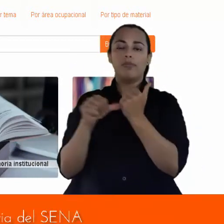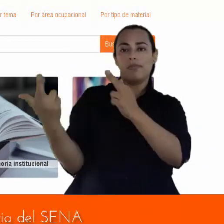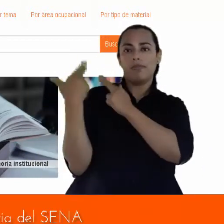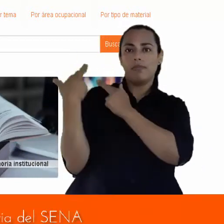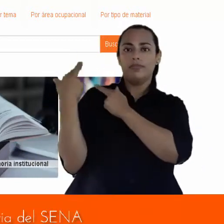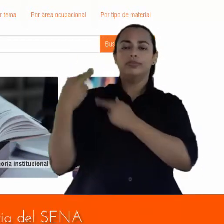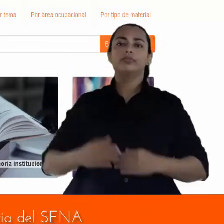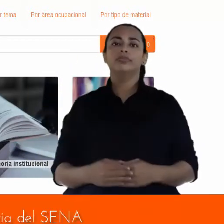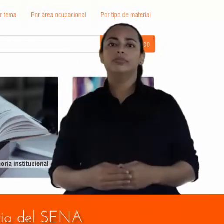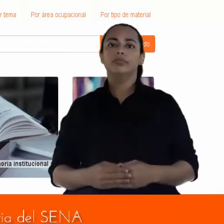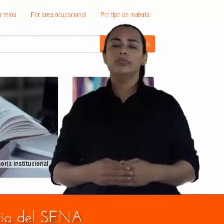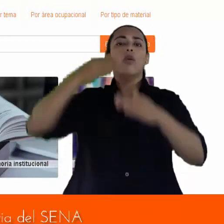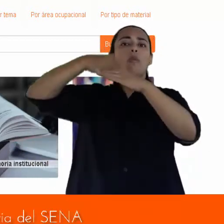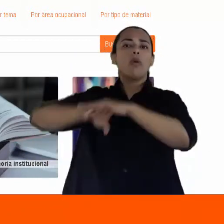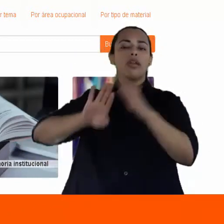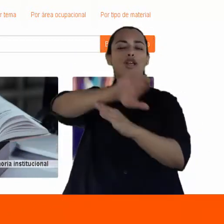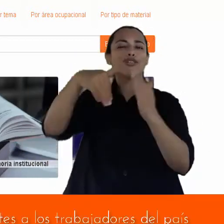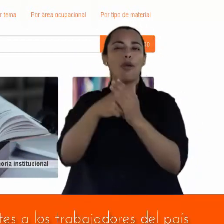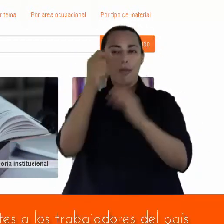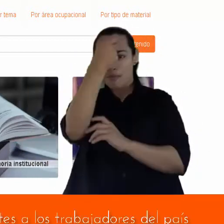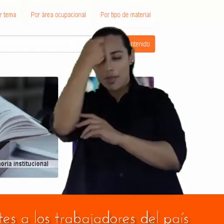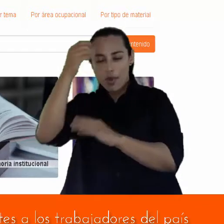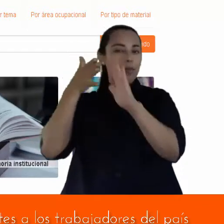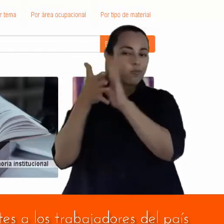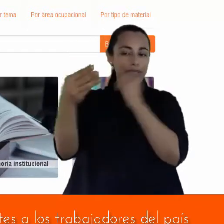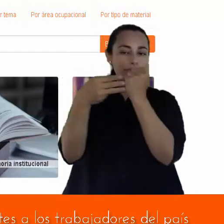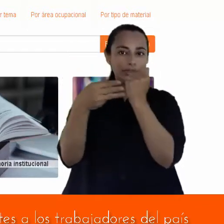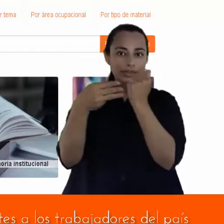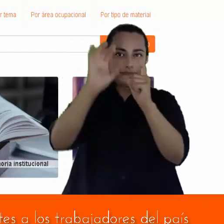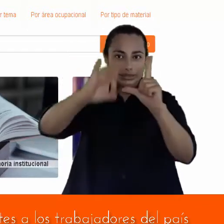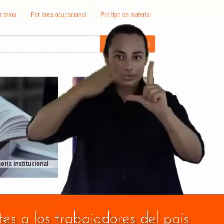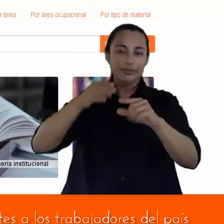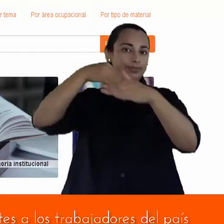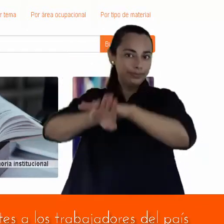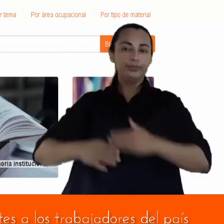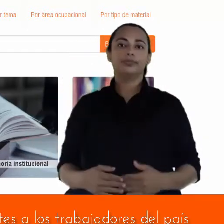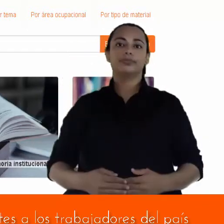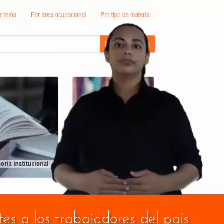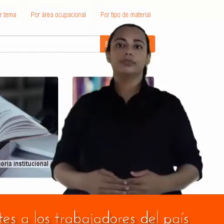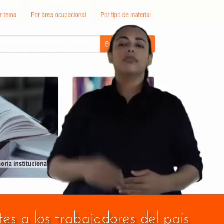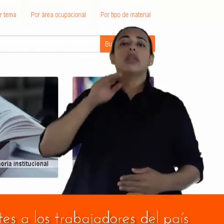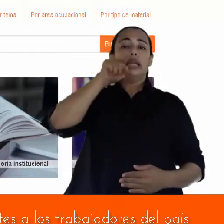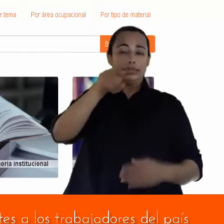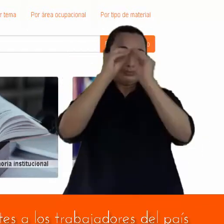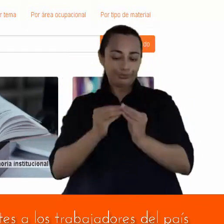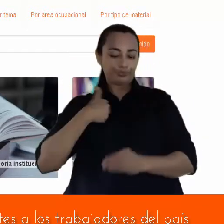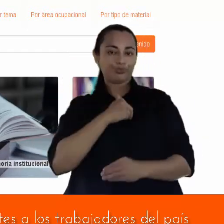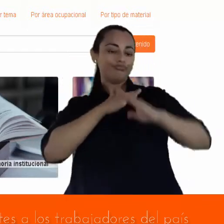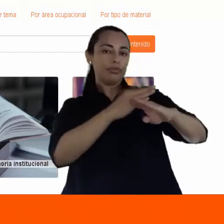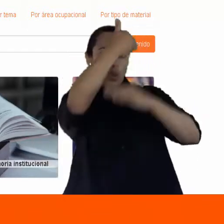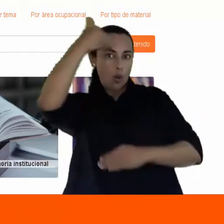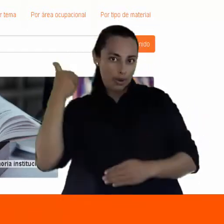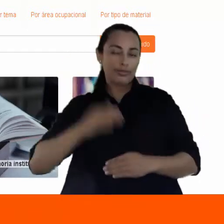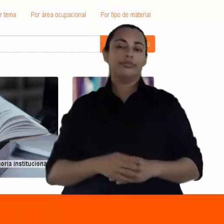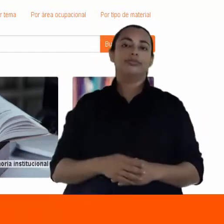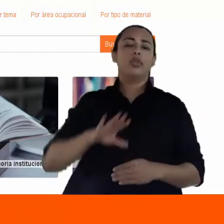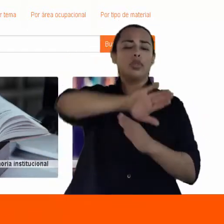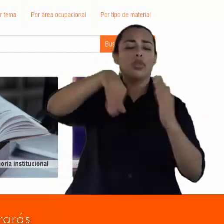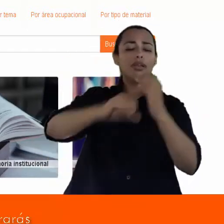digitalmente la memoria del Sena para que evitemos olvidar sus aportes a los trabajadores del país.